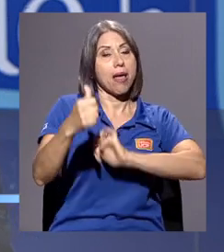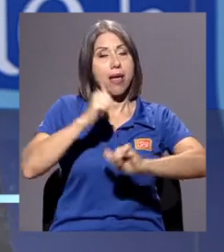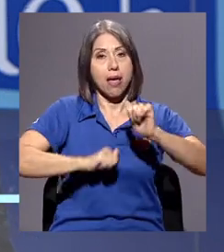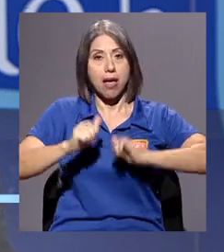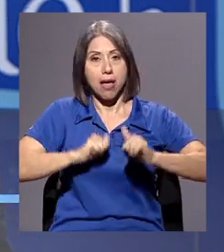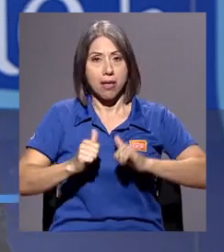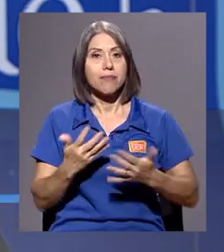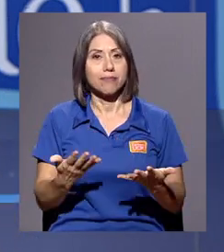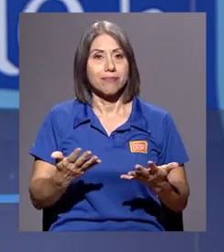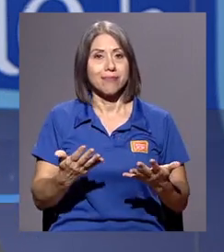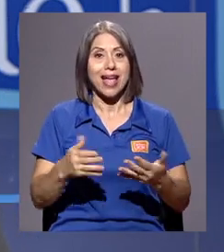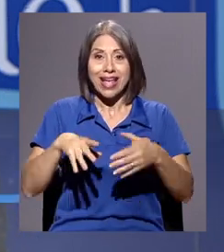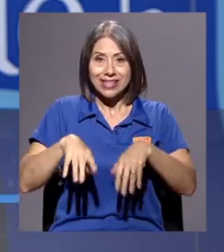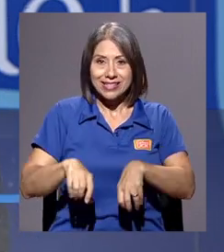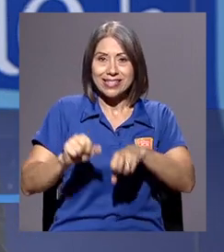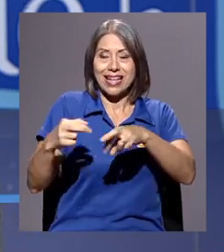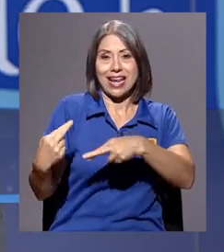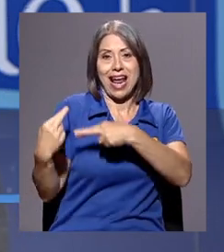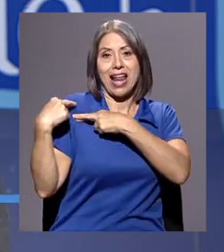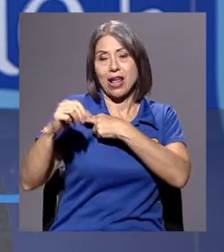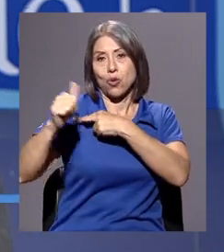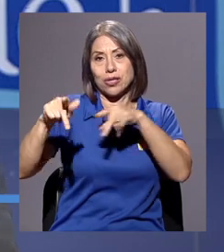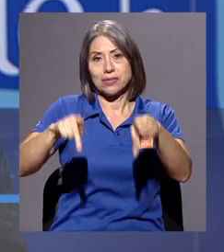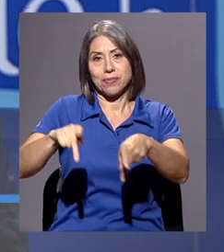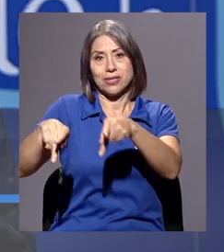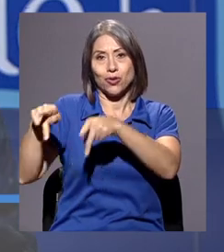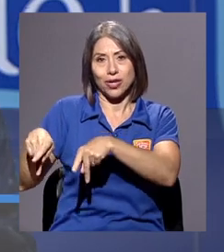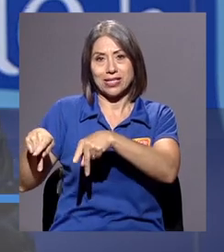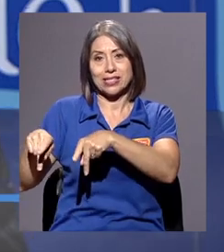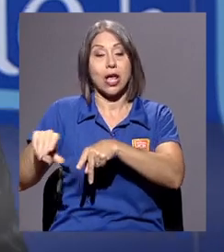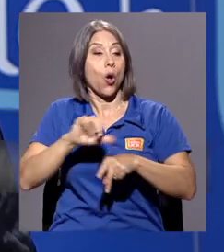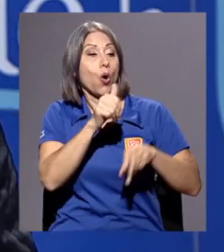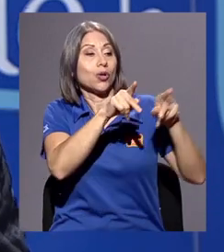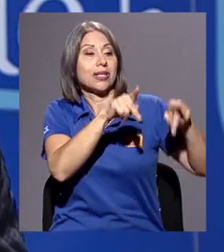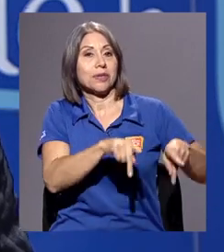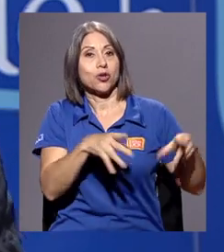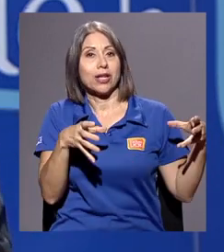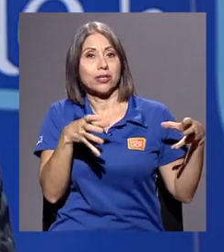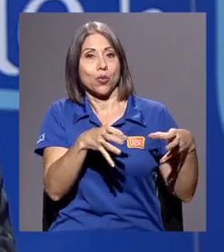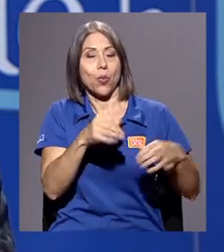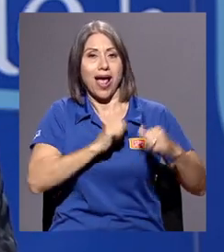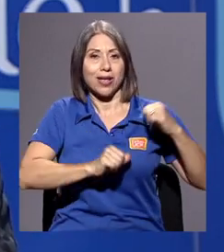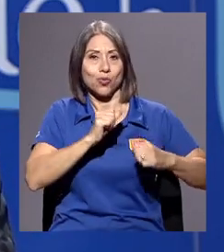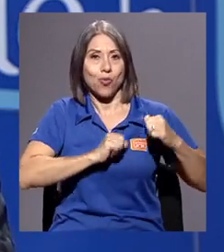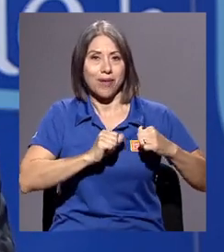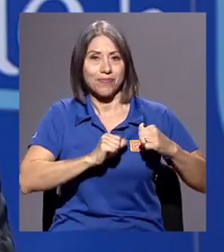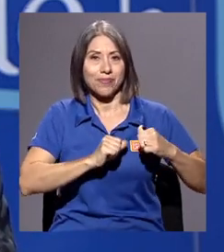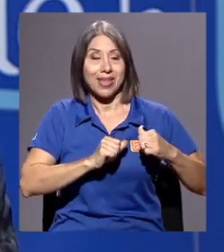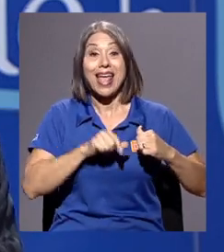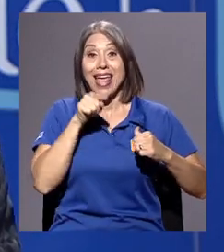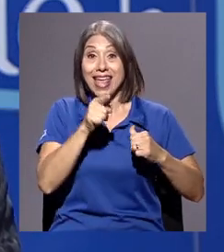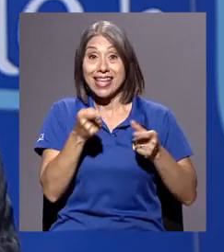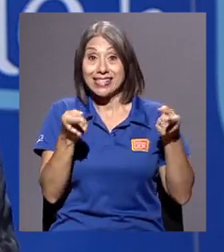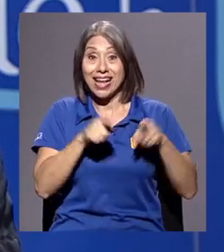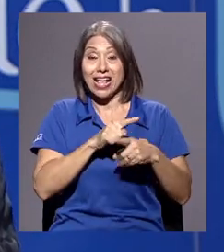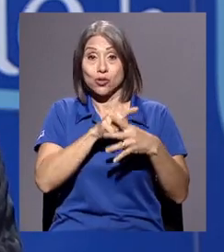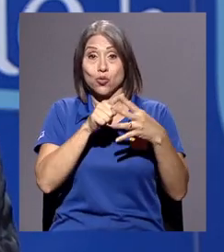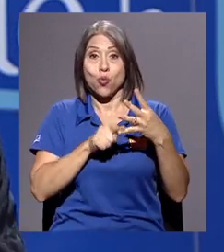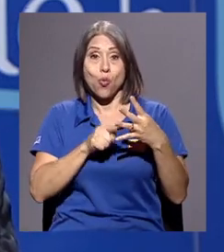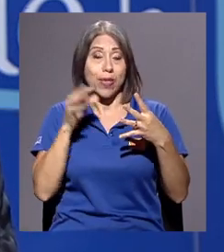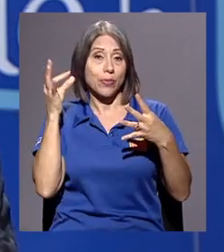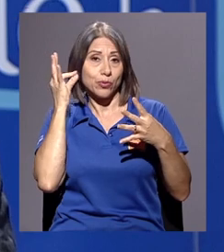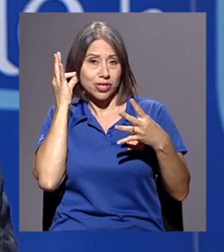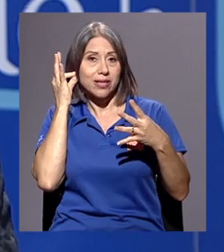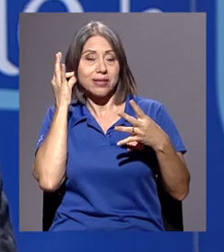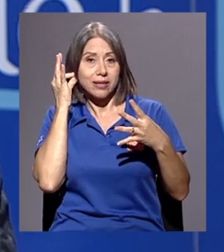se encarga el resto de personas y hay un grupo de personas que actúan, ¿verdad? Que en este caso somos cuatro chicas,